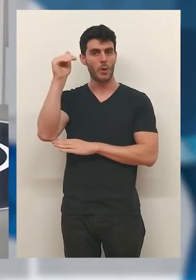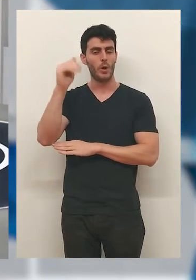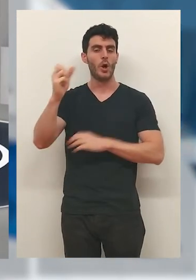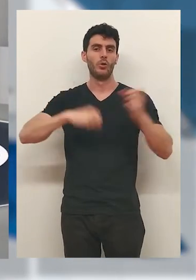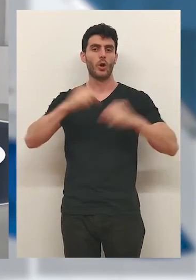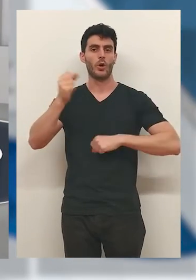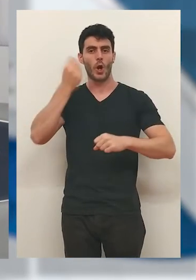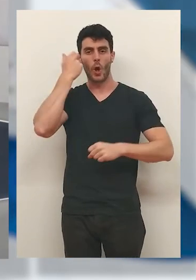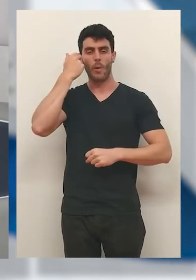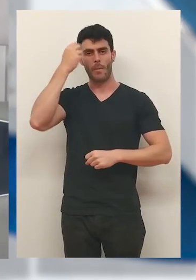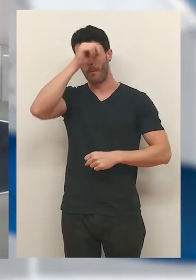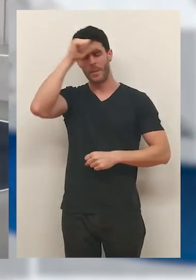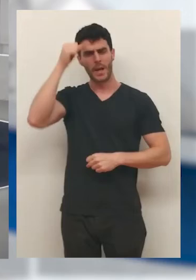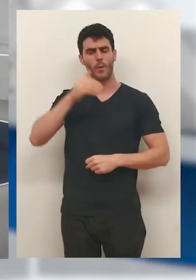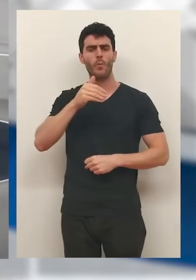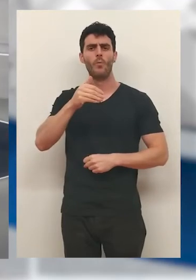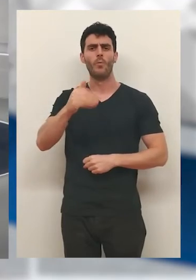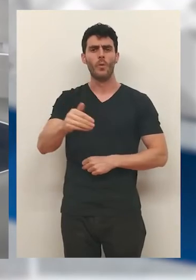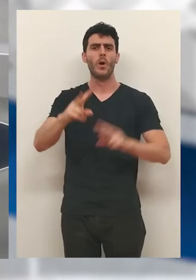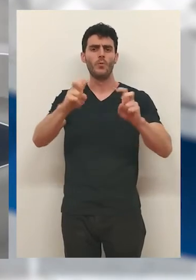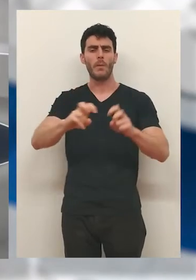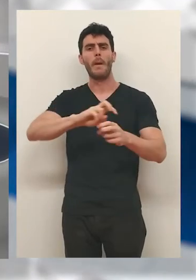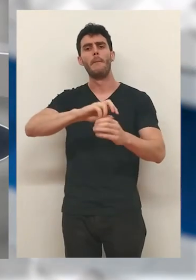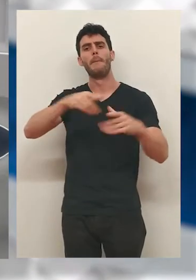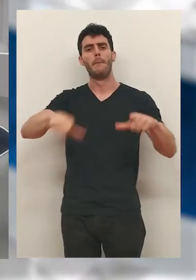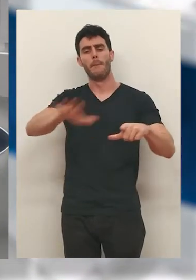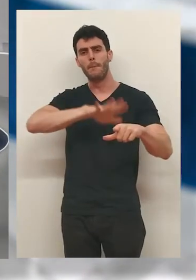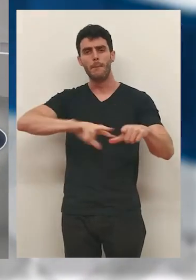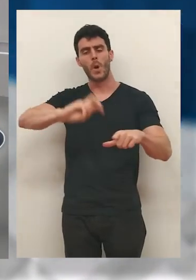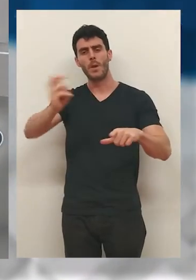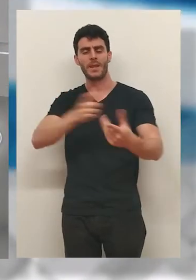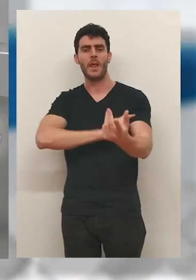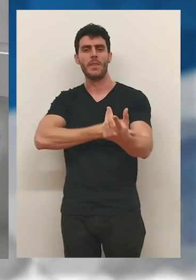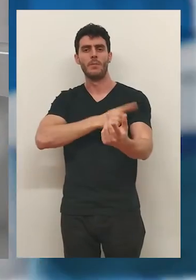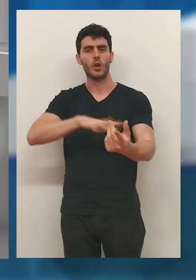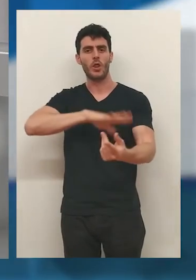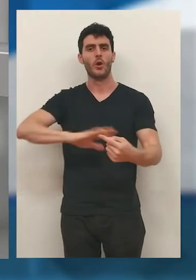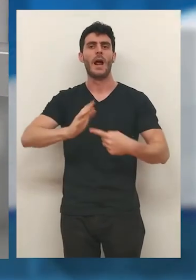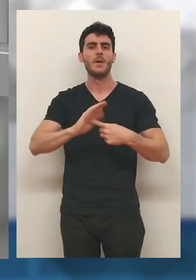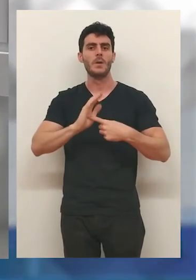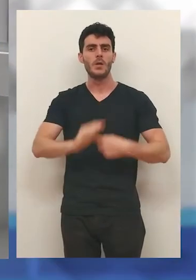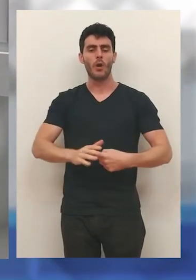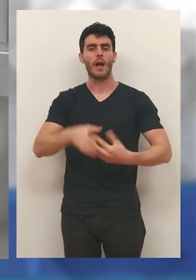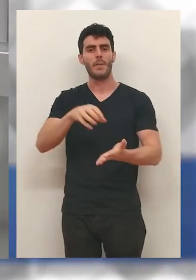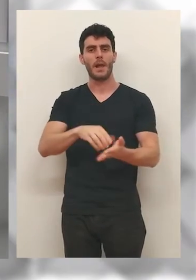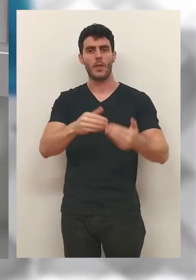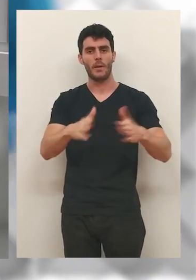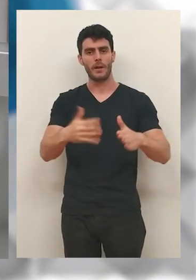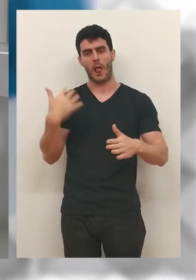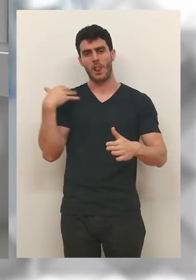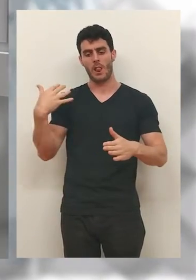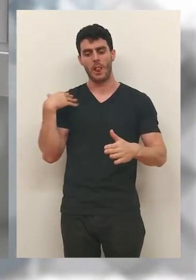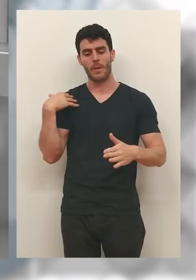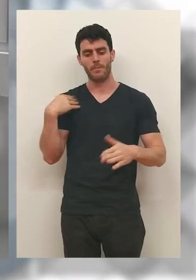de Voleibol han presentado la programación de torneos que durante este verano se disputarán en la nueva polipista de deportes de la playa ubicada en Las Norias. La